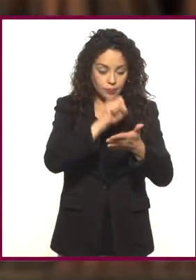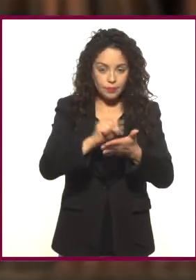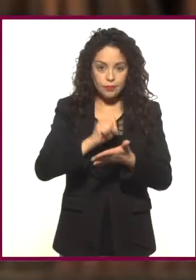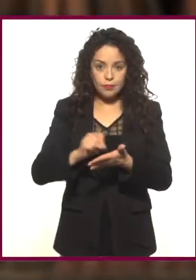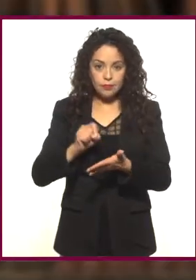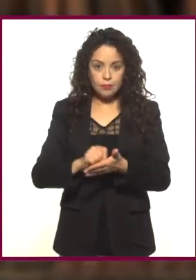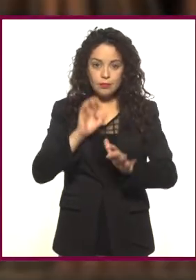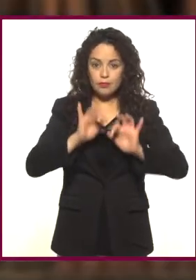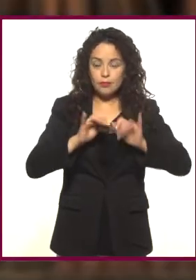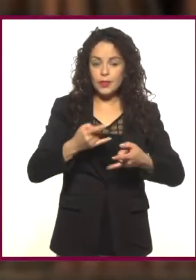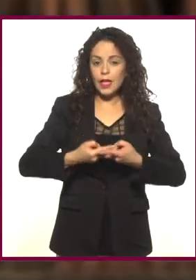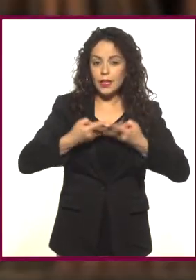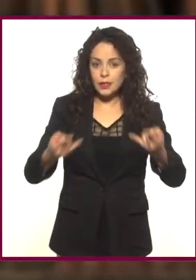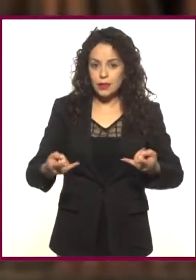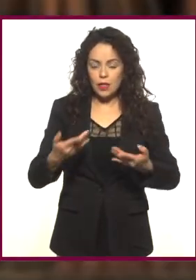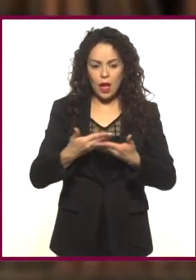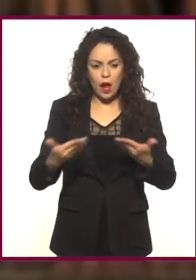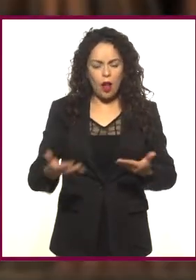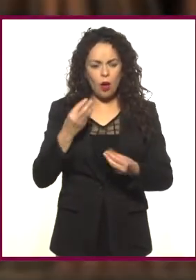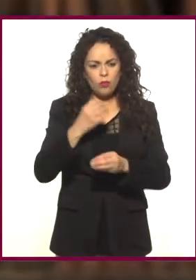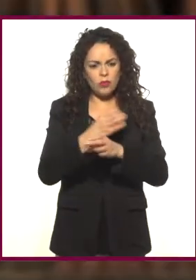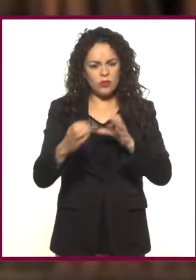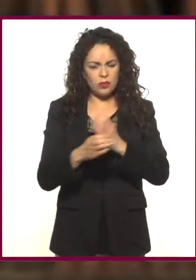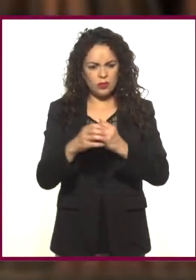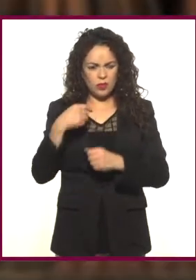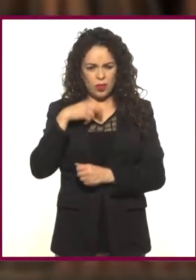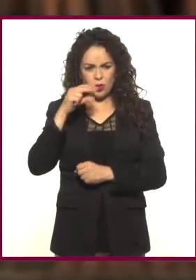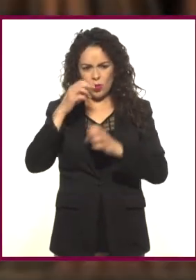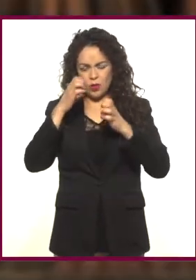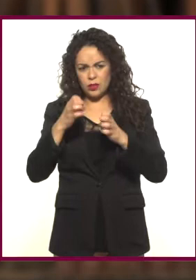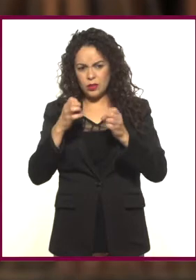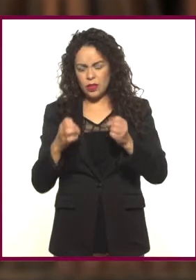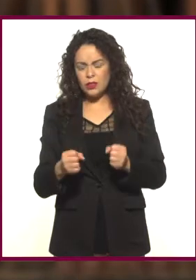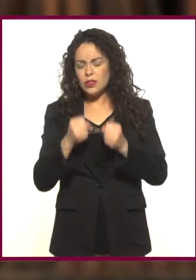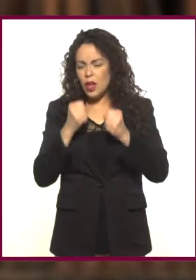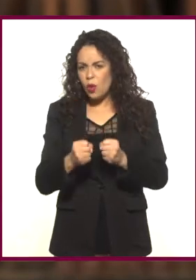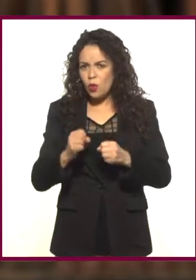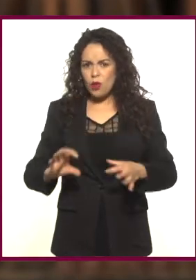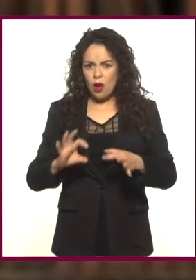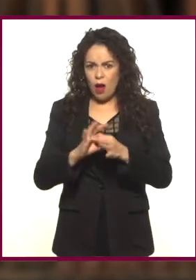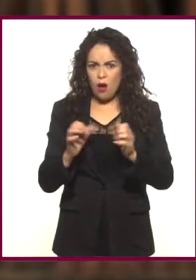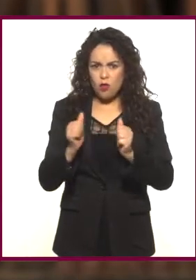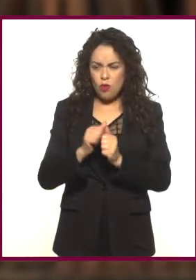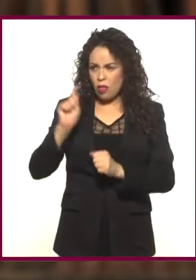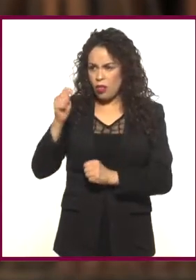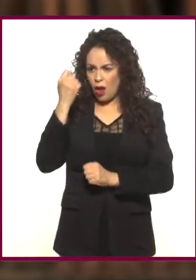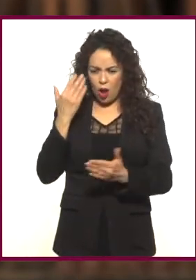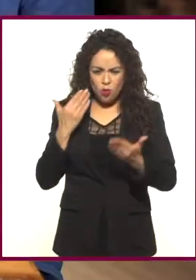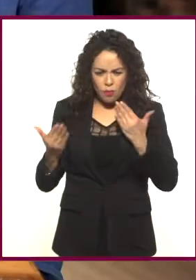Ahora aquí hay varios elementos involucrados que no estoy seguro si entran en nuestro comparativo tecnológico.